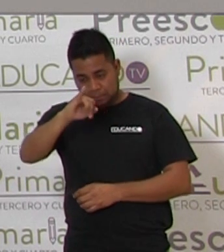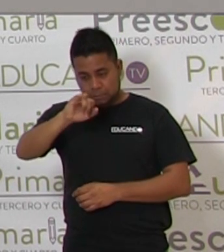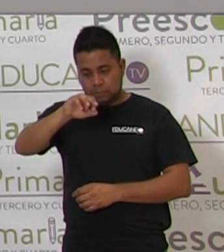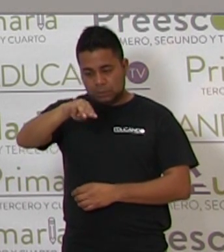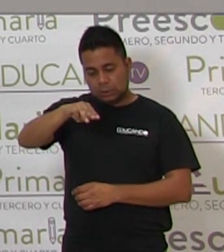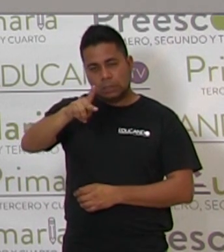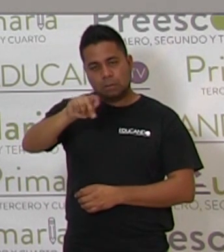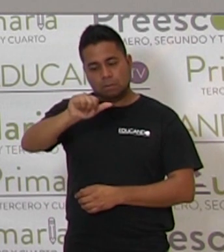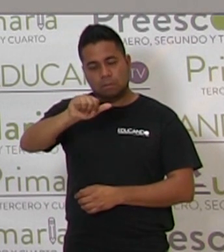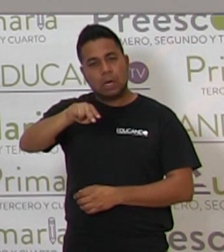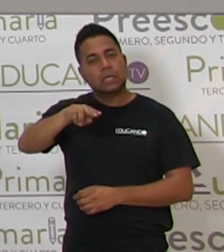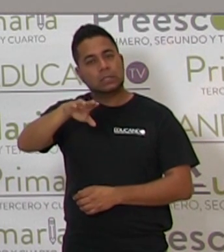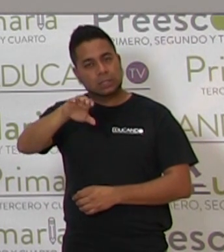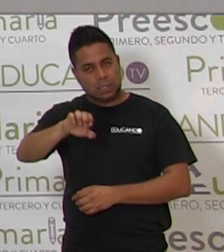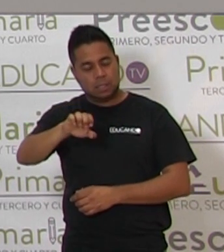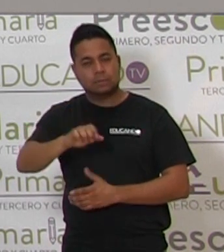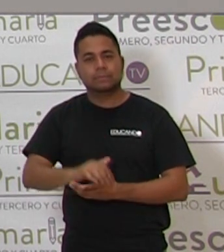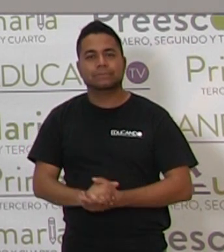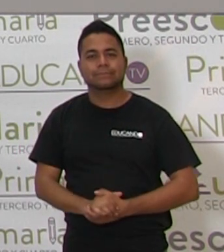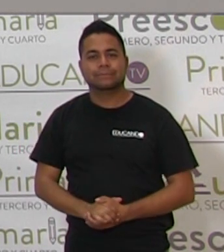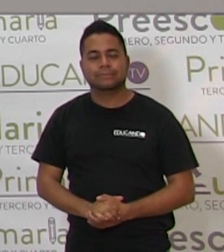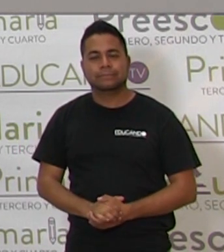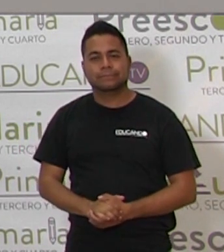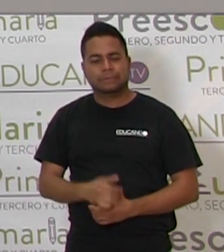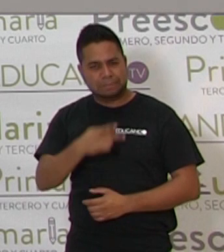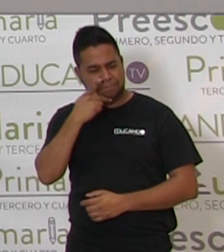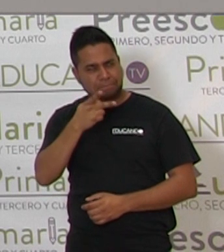Chimpancé. Chimpancé. oye raro, ¿no?